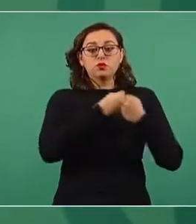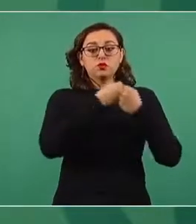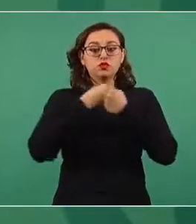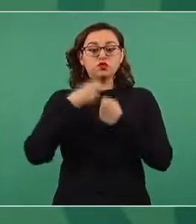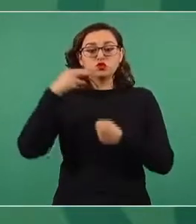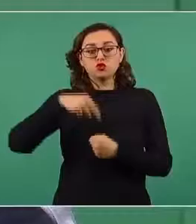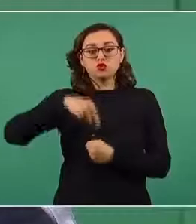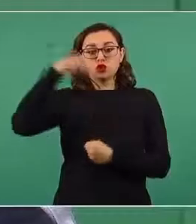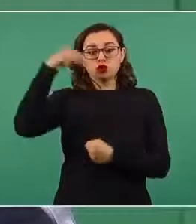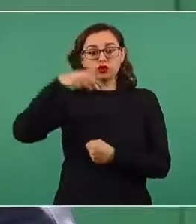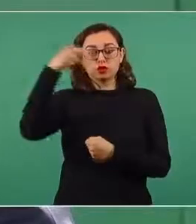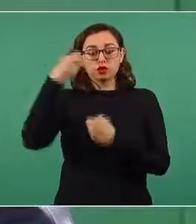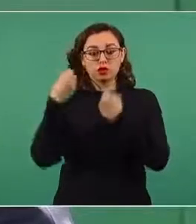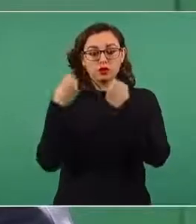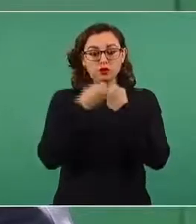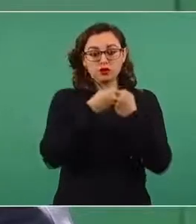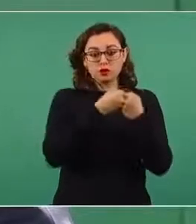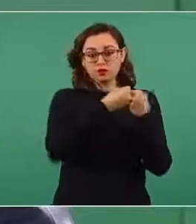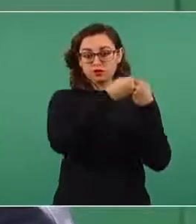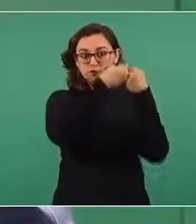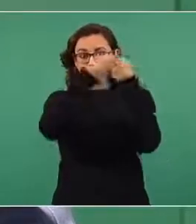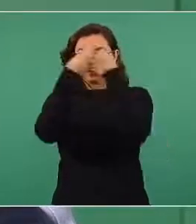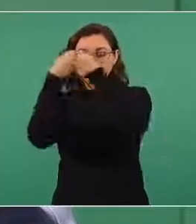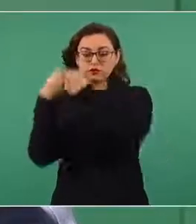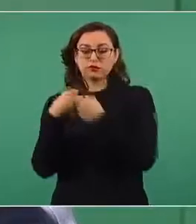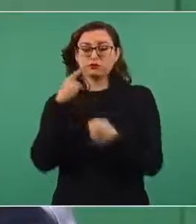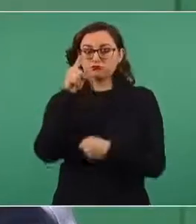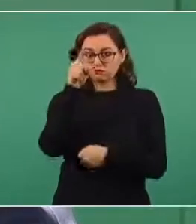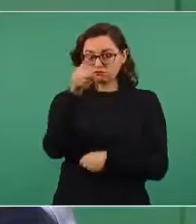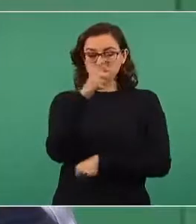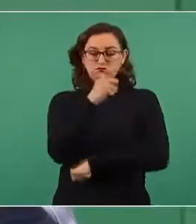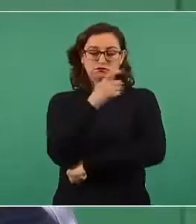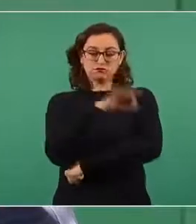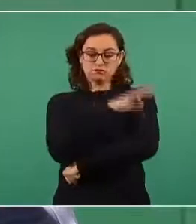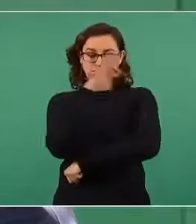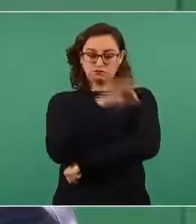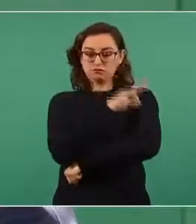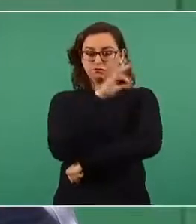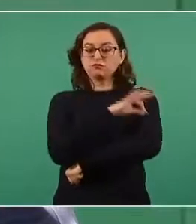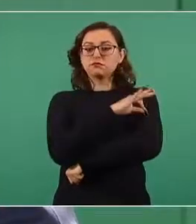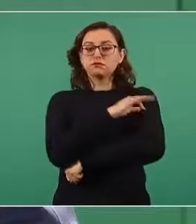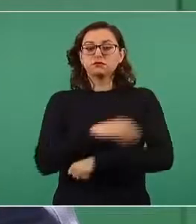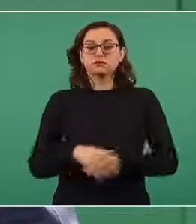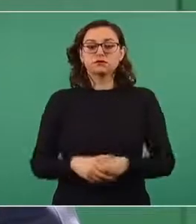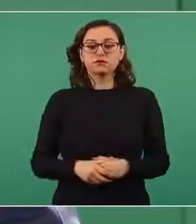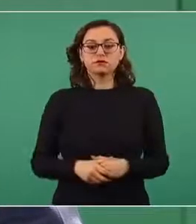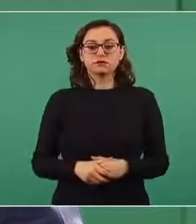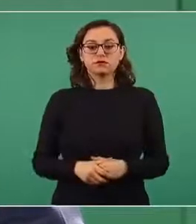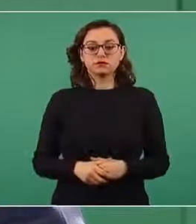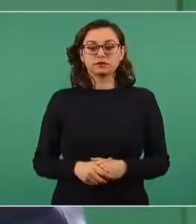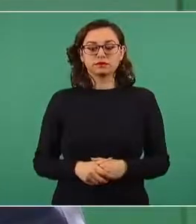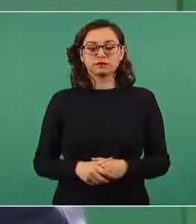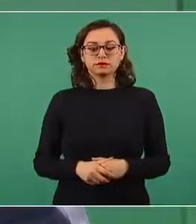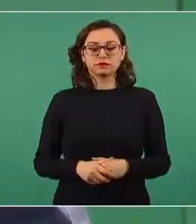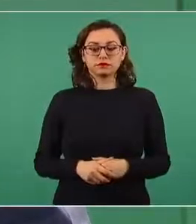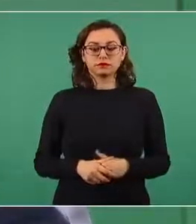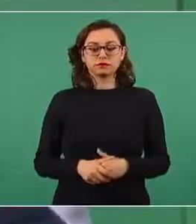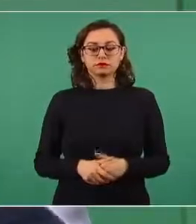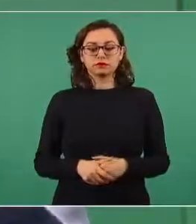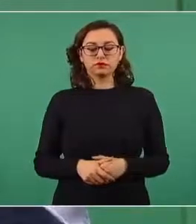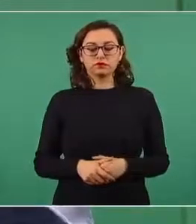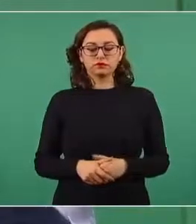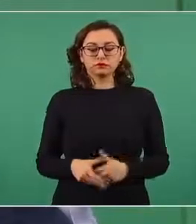país, con el propósito de que